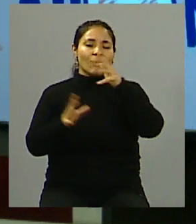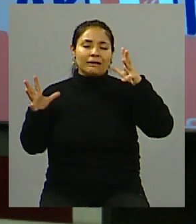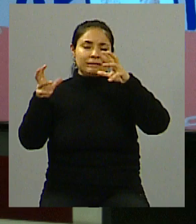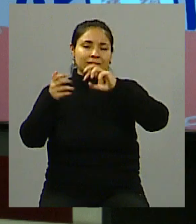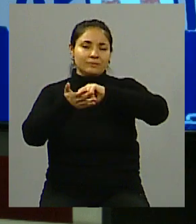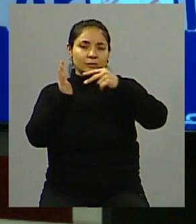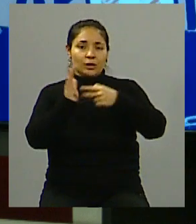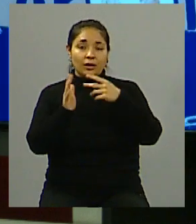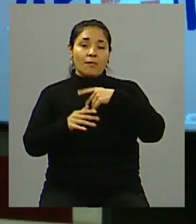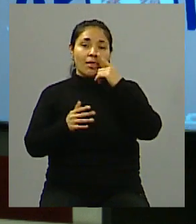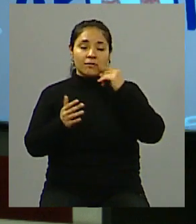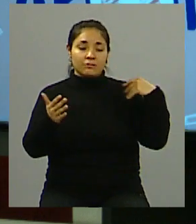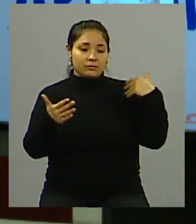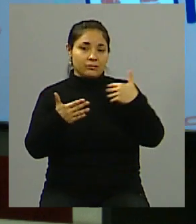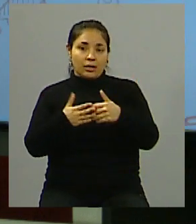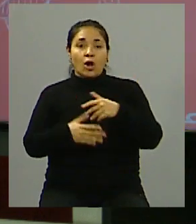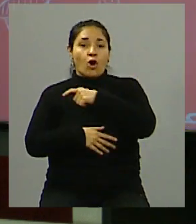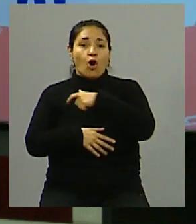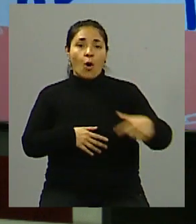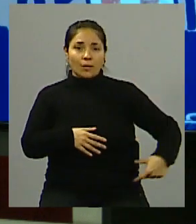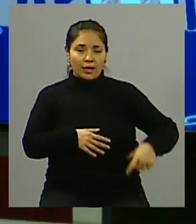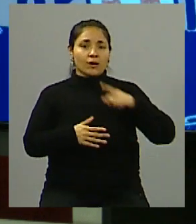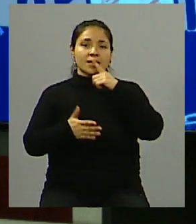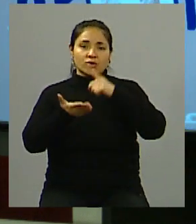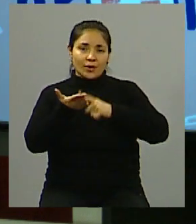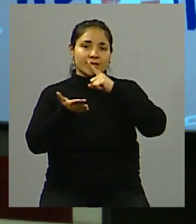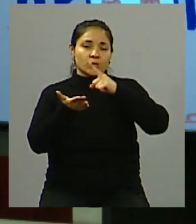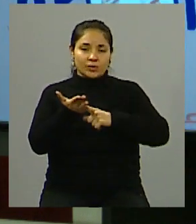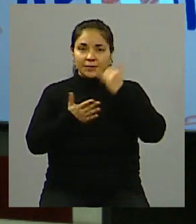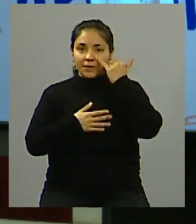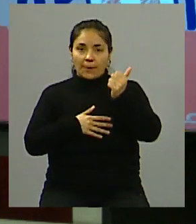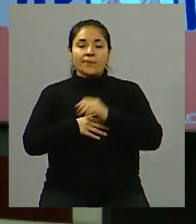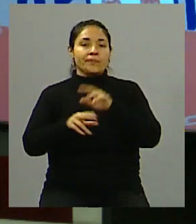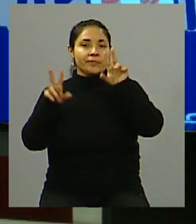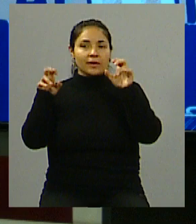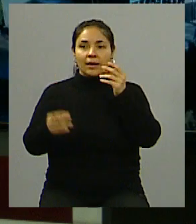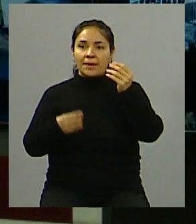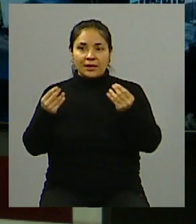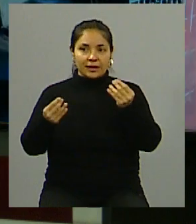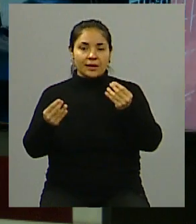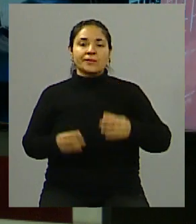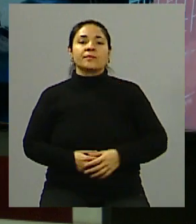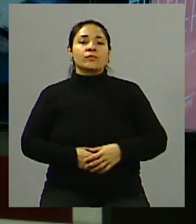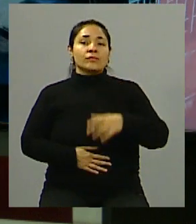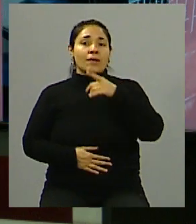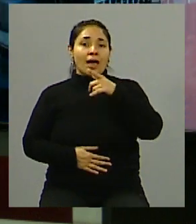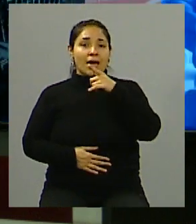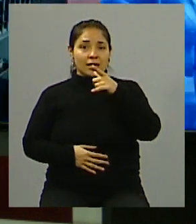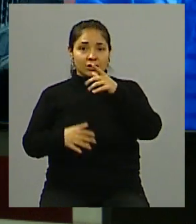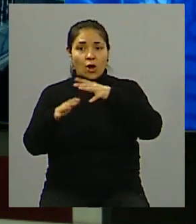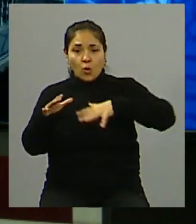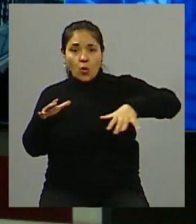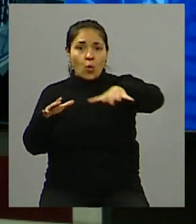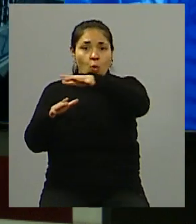esta situación, el gobierno ya ha tomado algunas medidas, estamos hablando de la posibilidad de que se quede sin agua potable la zona